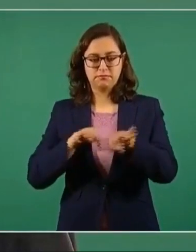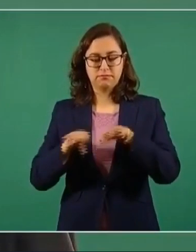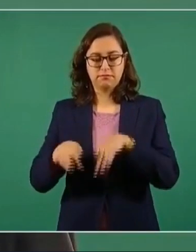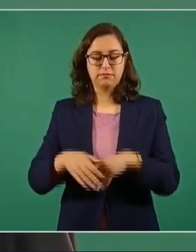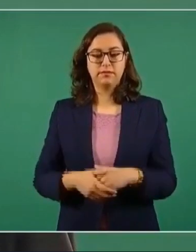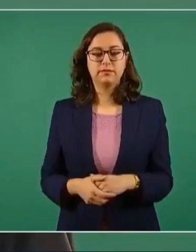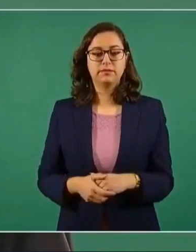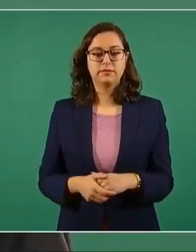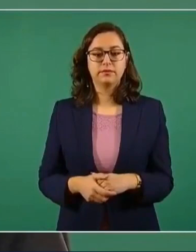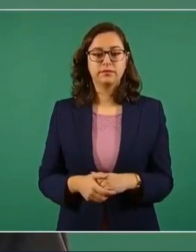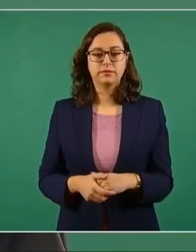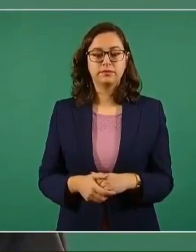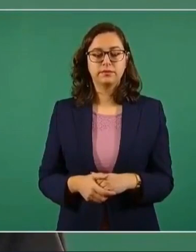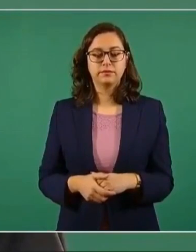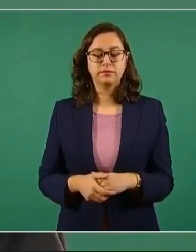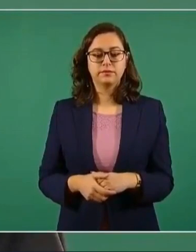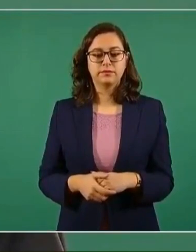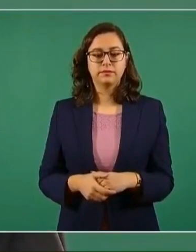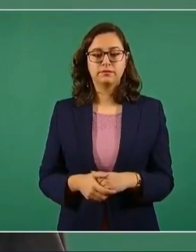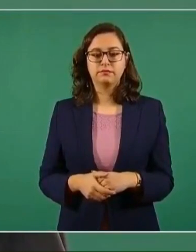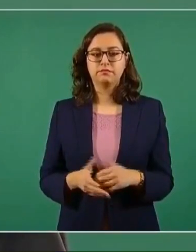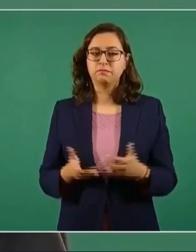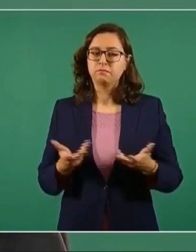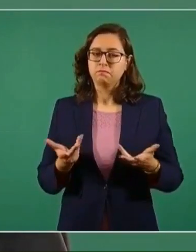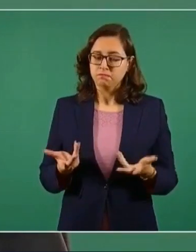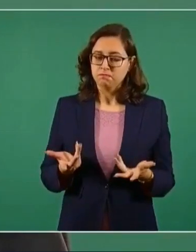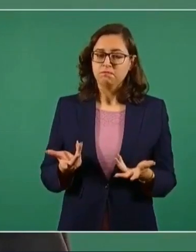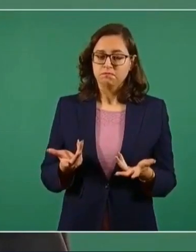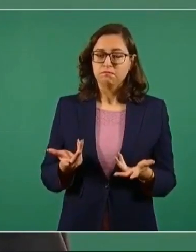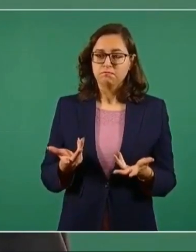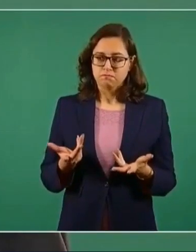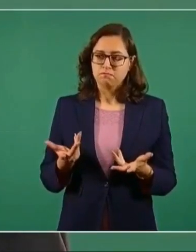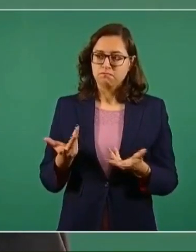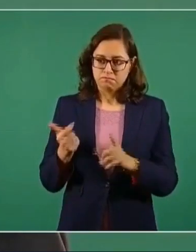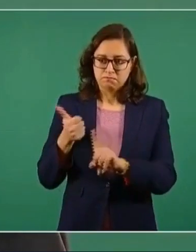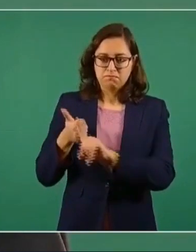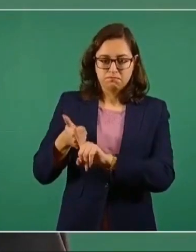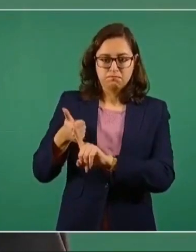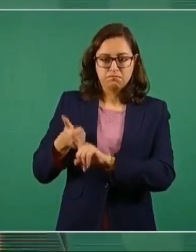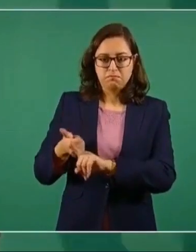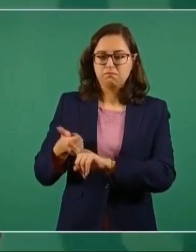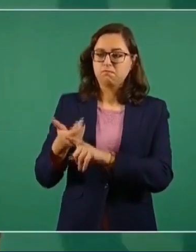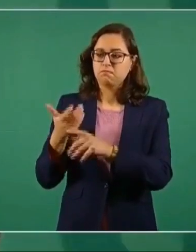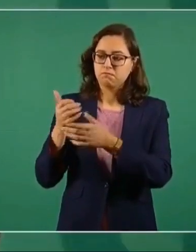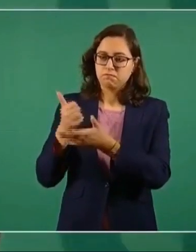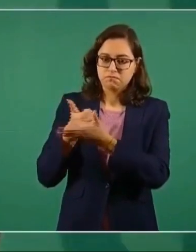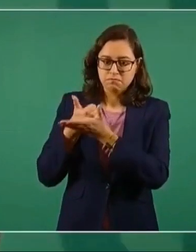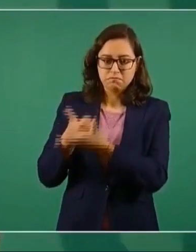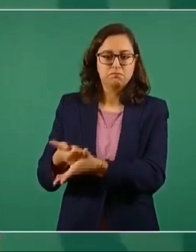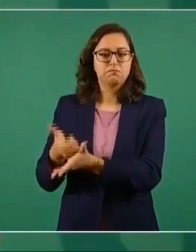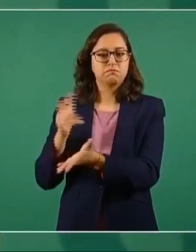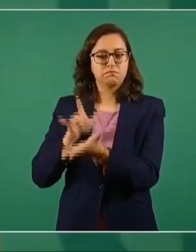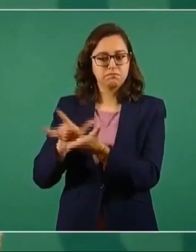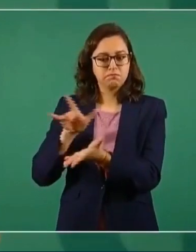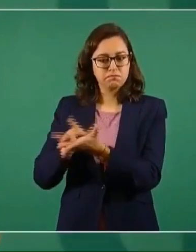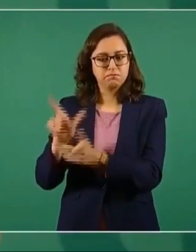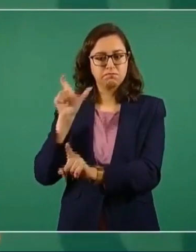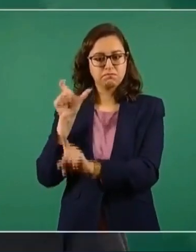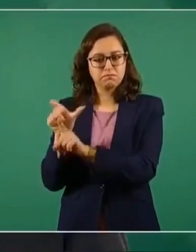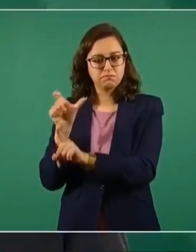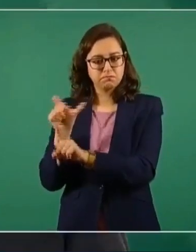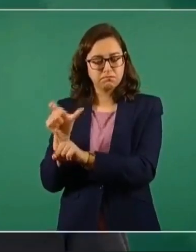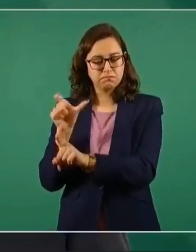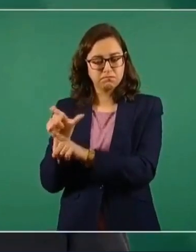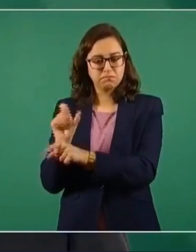Vamos a estar junto a ella, apoyándola, protegiéndola.